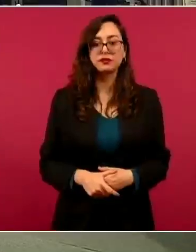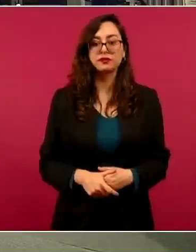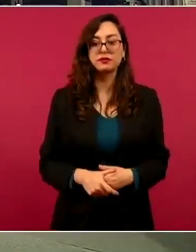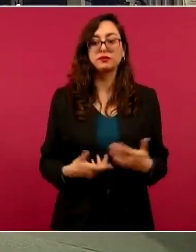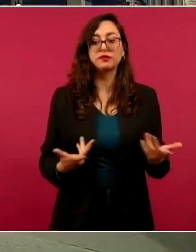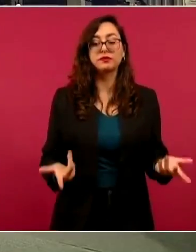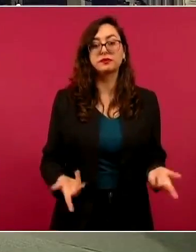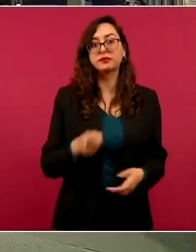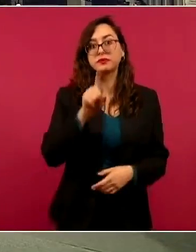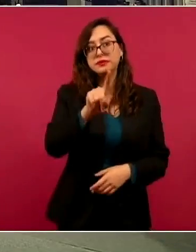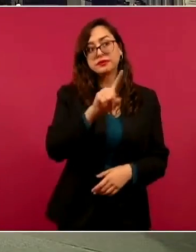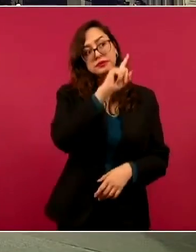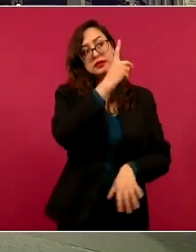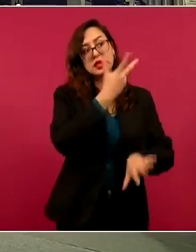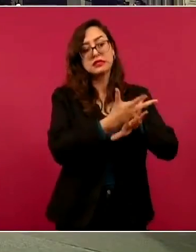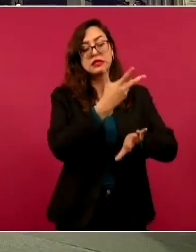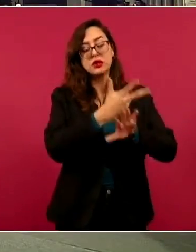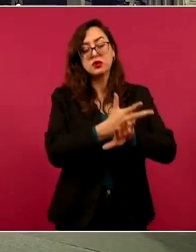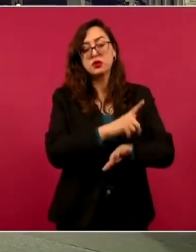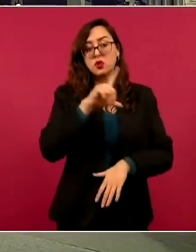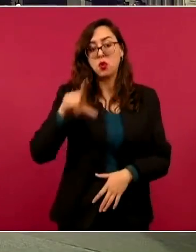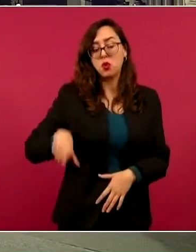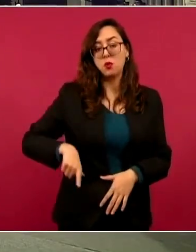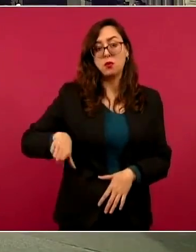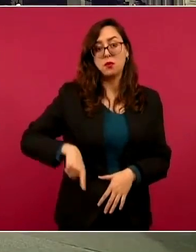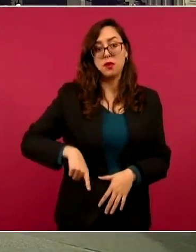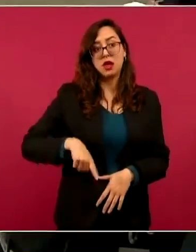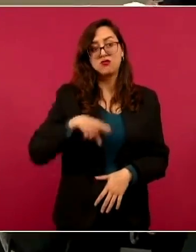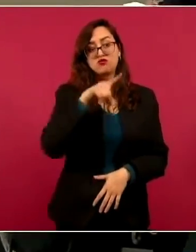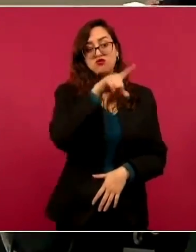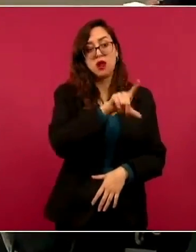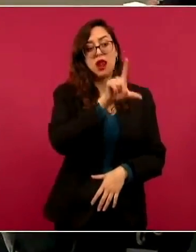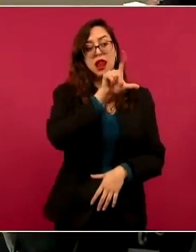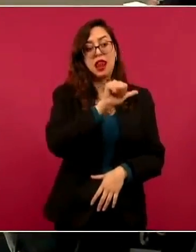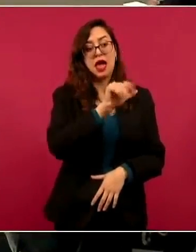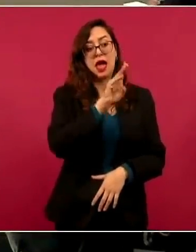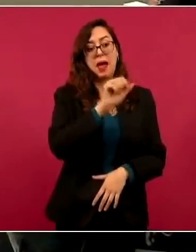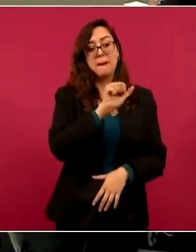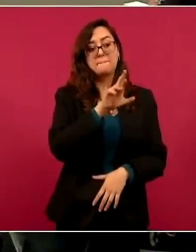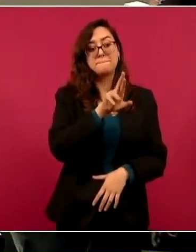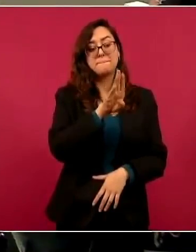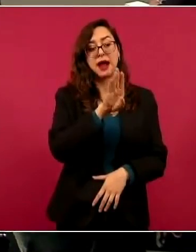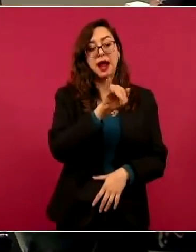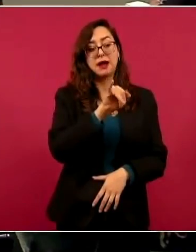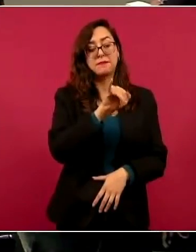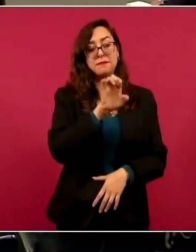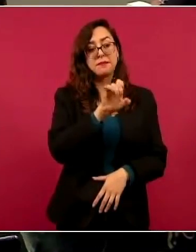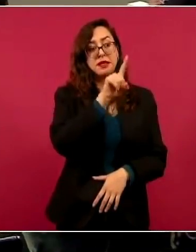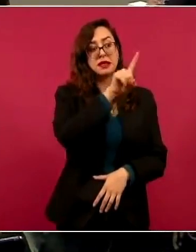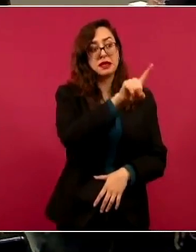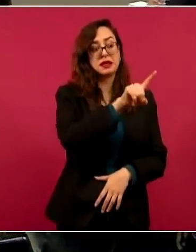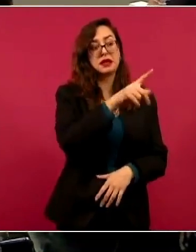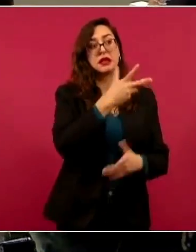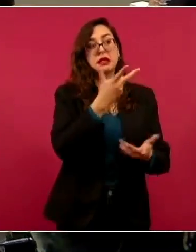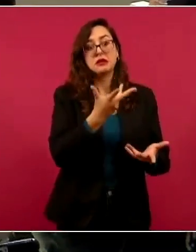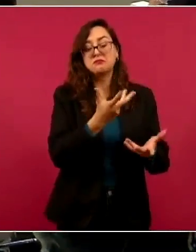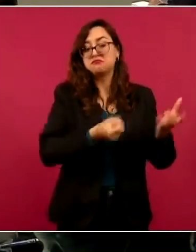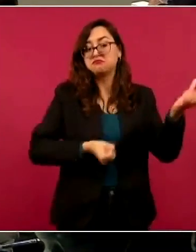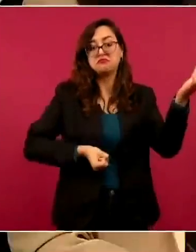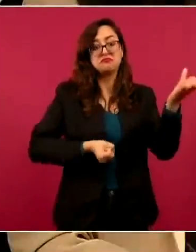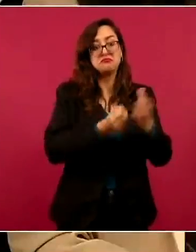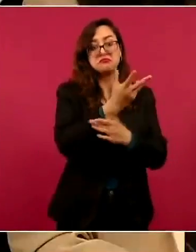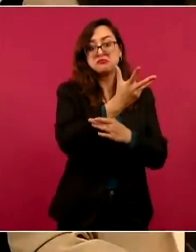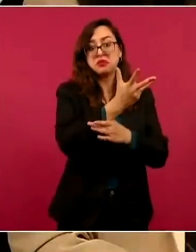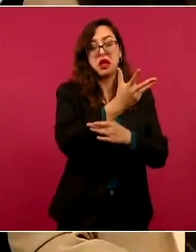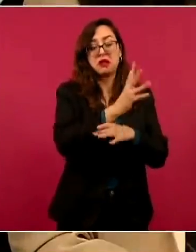¿Qué piensa el gobierno de México? ¿No debieron extraditarlo al país para que termine de pagar su condena aquí en